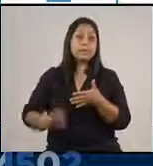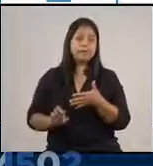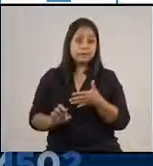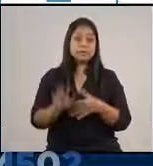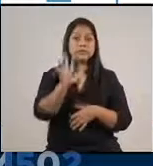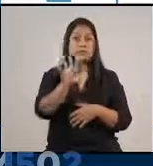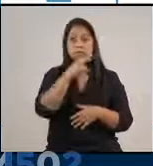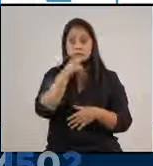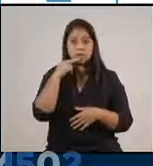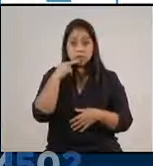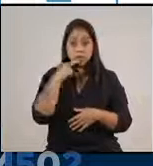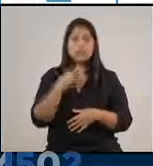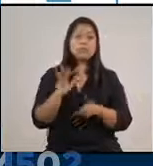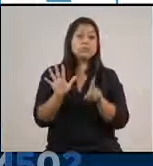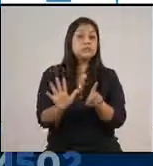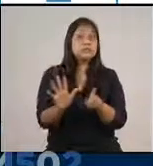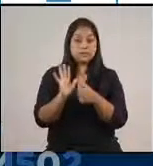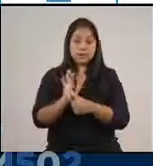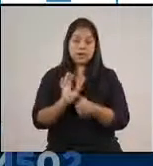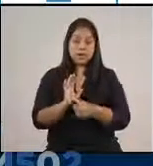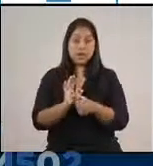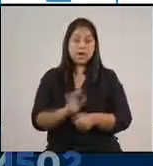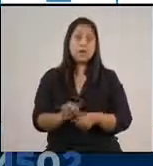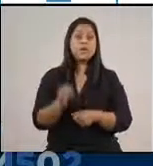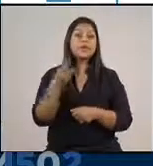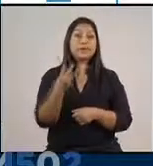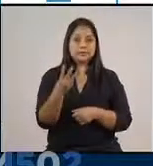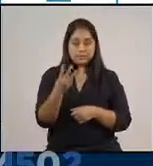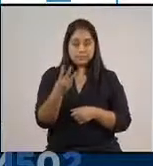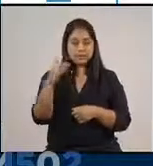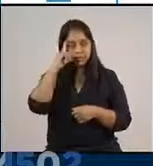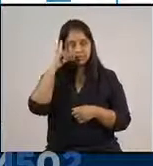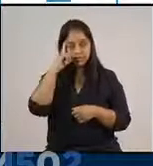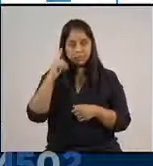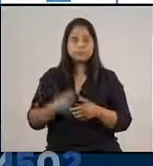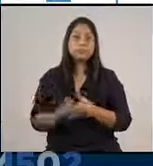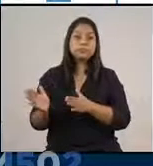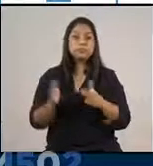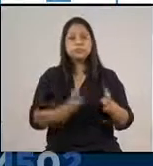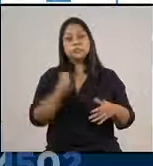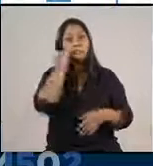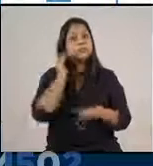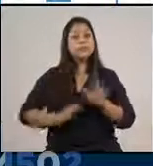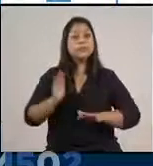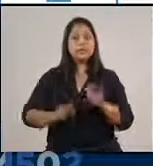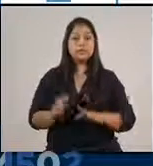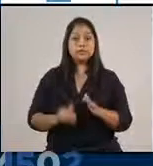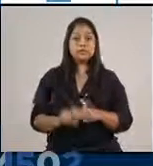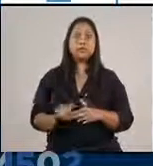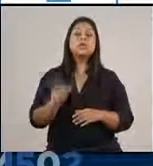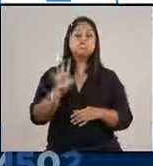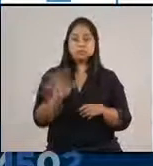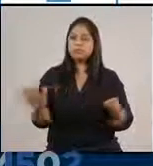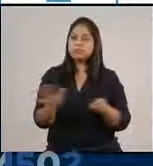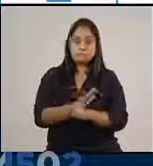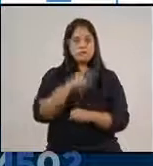alerta roja, 6 en alerta anaranjada y 3 en alerta amarilla. En el caso de Izabal, sus 5 municipios